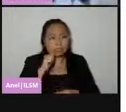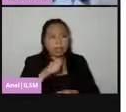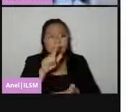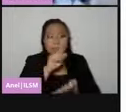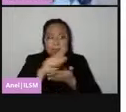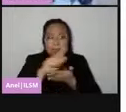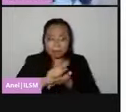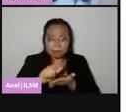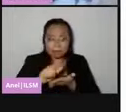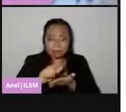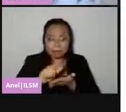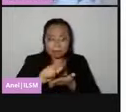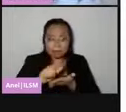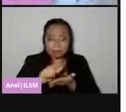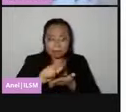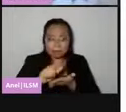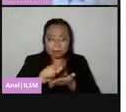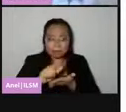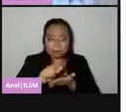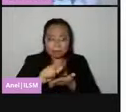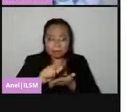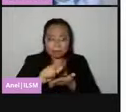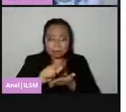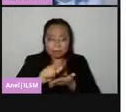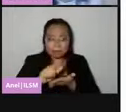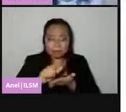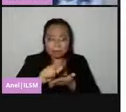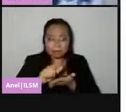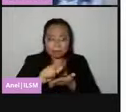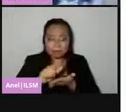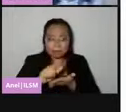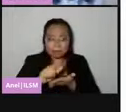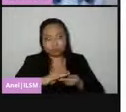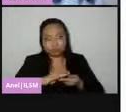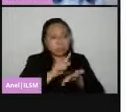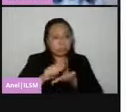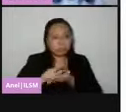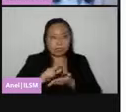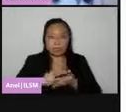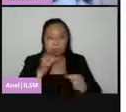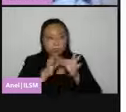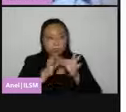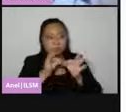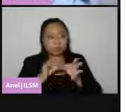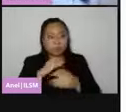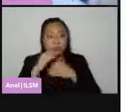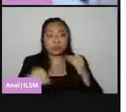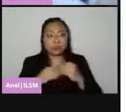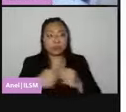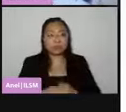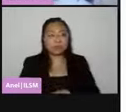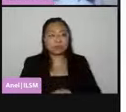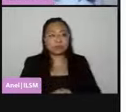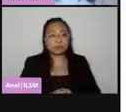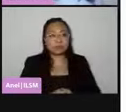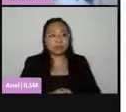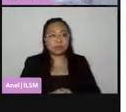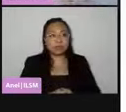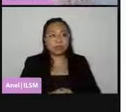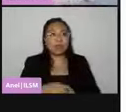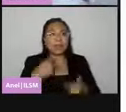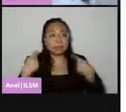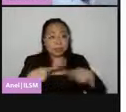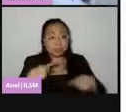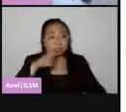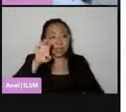limpieza y desinfección de las superficies expuestas al contacto de las personas. La o el escrutador que